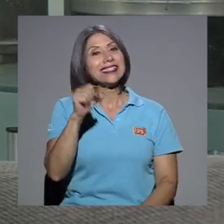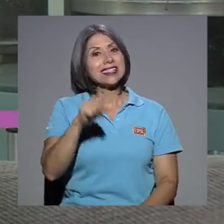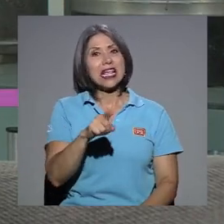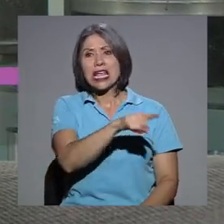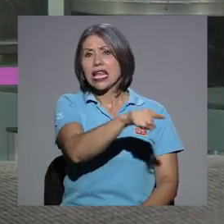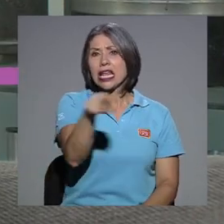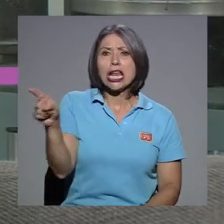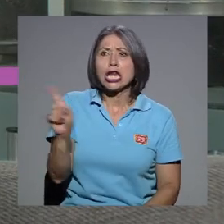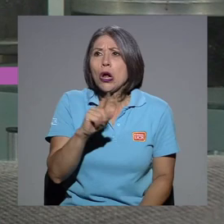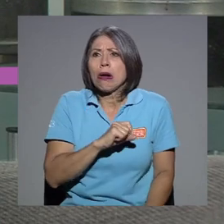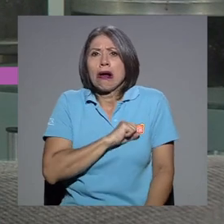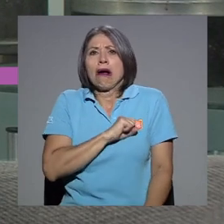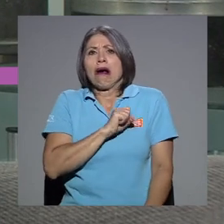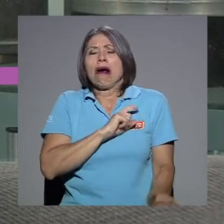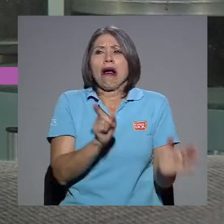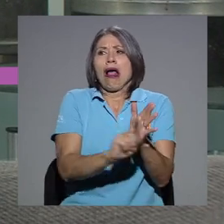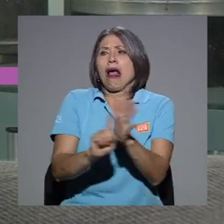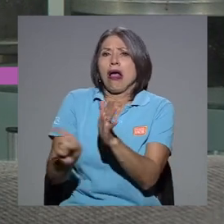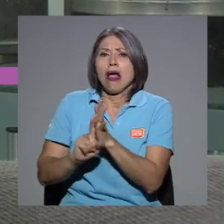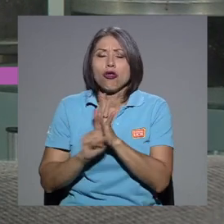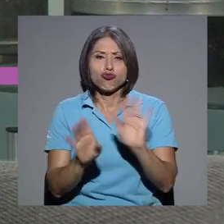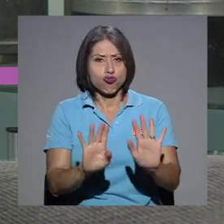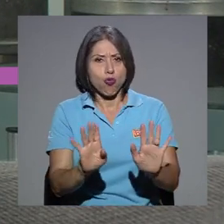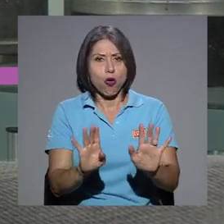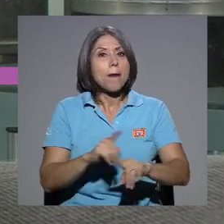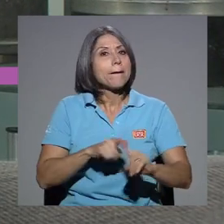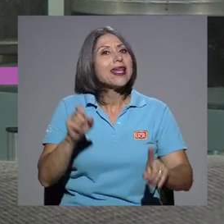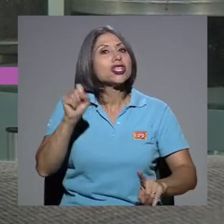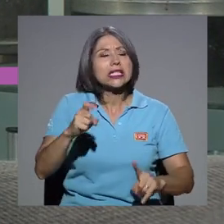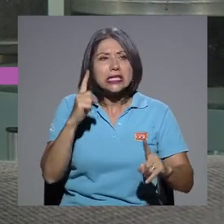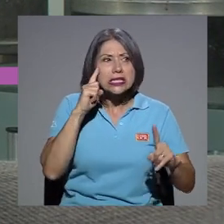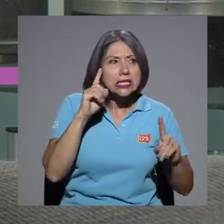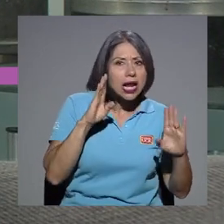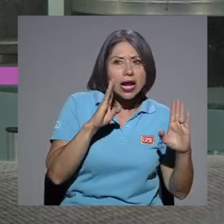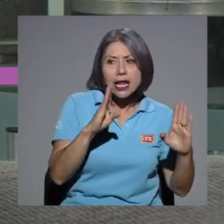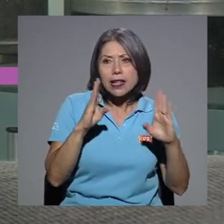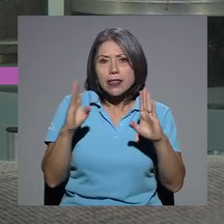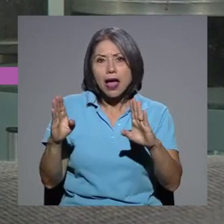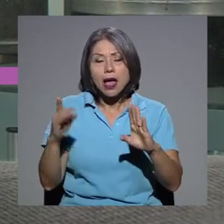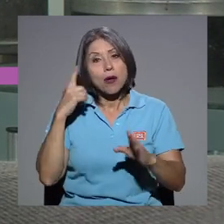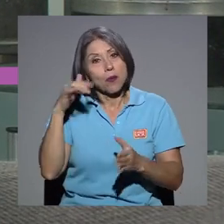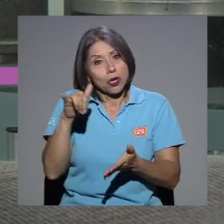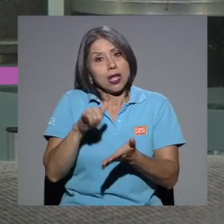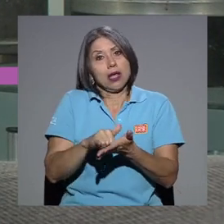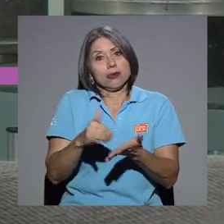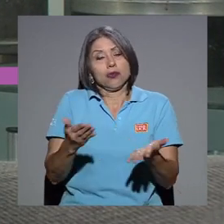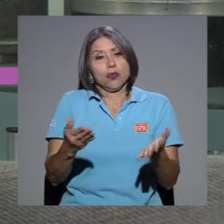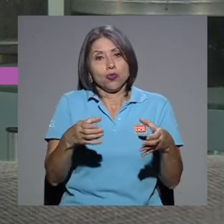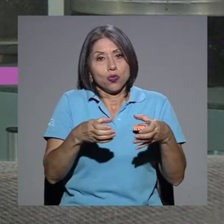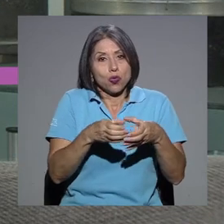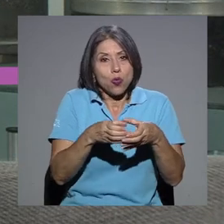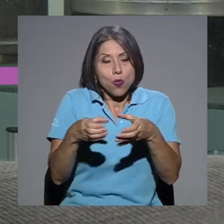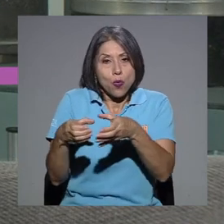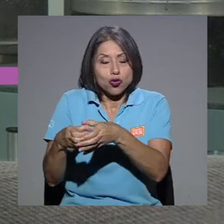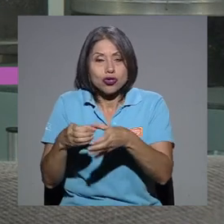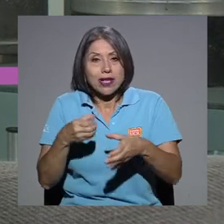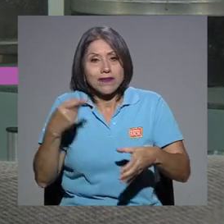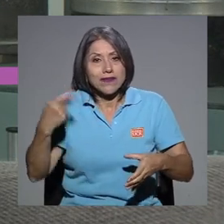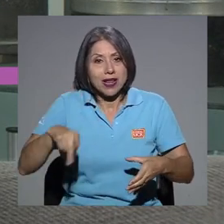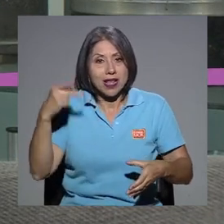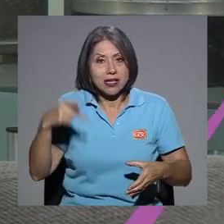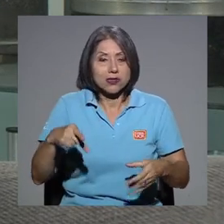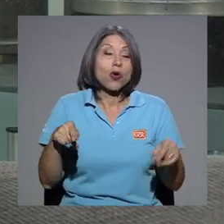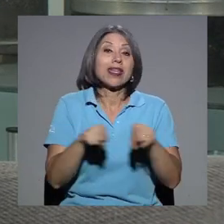innecesarias, pero sí estar alertas. Por eso mismo que tenemos grupos de riesgo y porque tenemos un país también que viene gente, ¿verdad?,